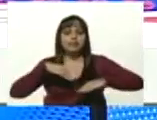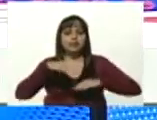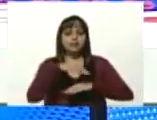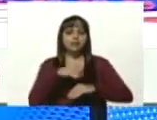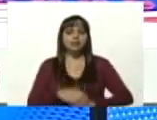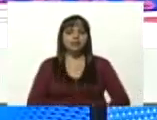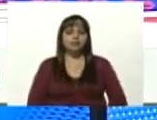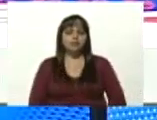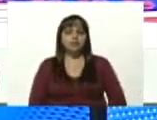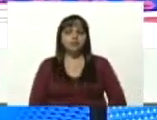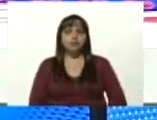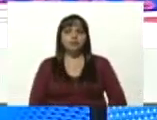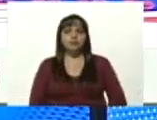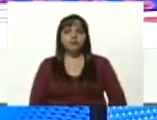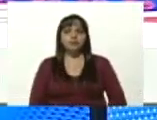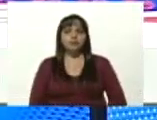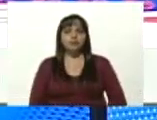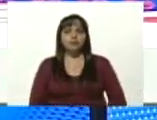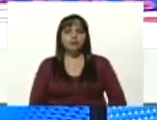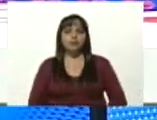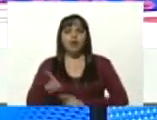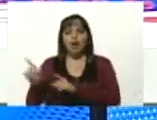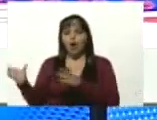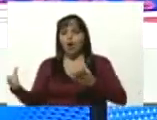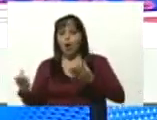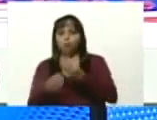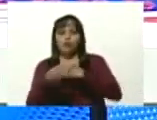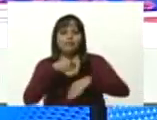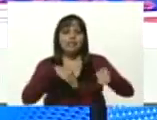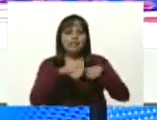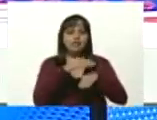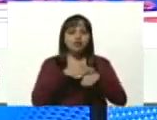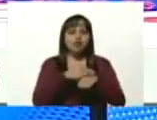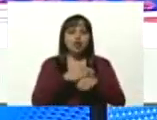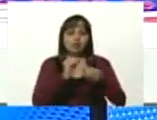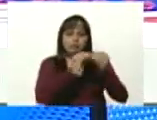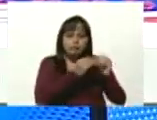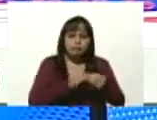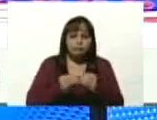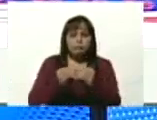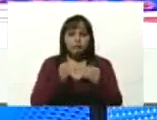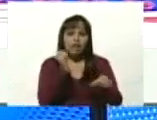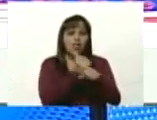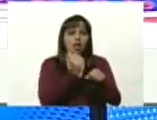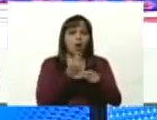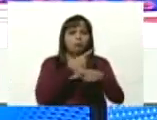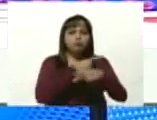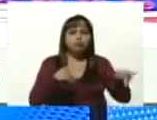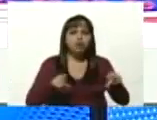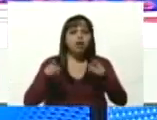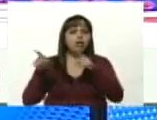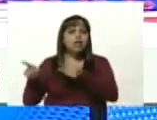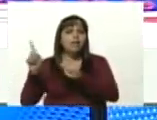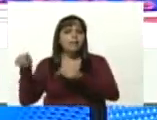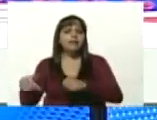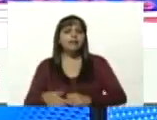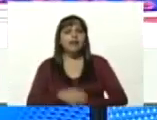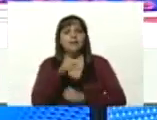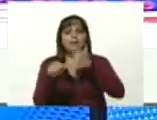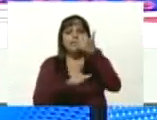Orozco allá está con el ministro de obras públicas Raúl Paredes y con Gisela Toro